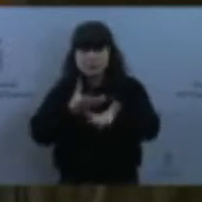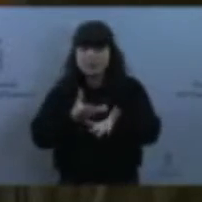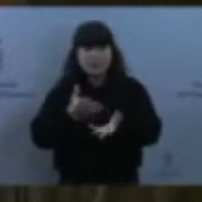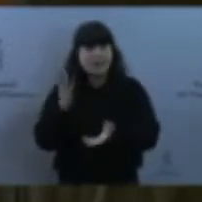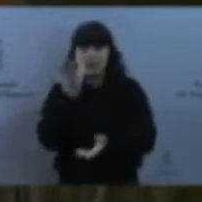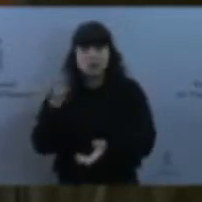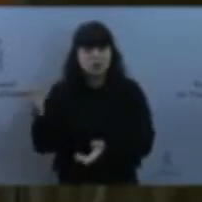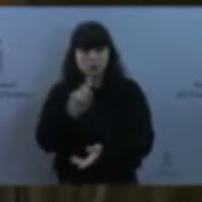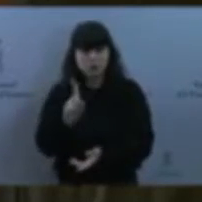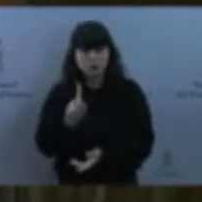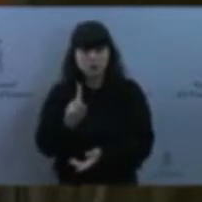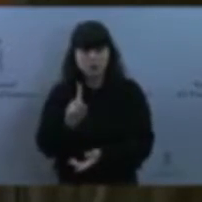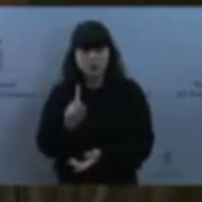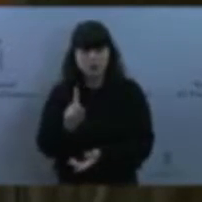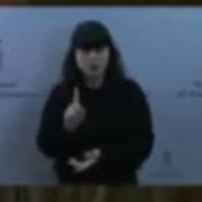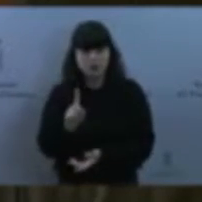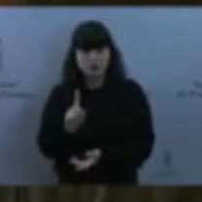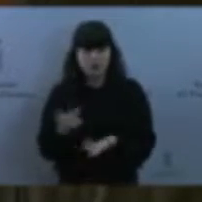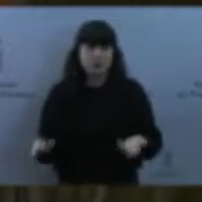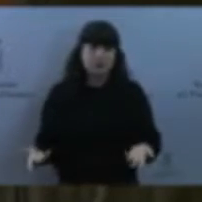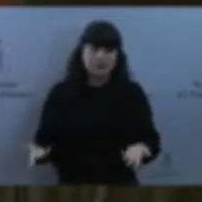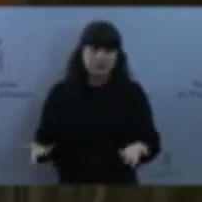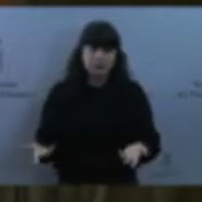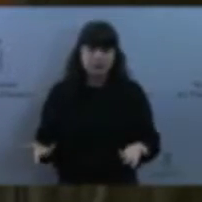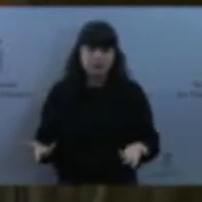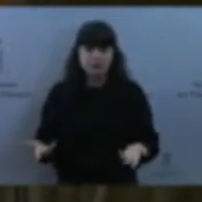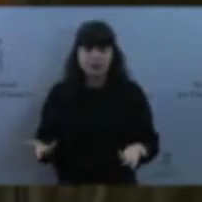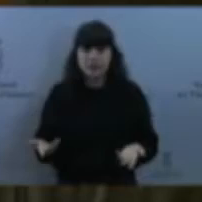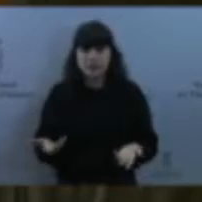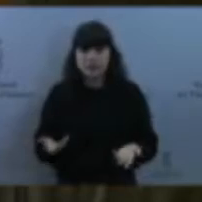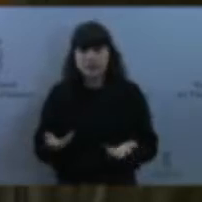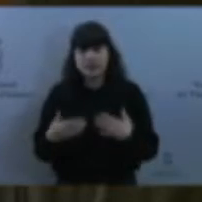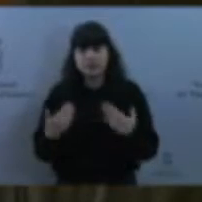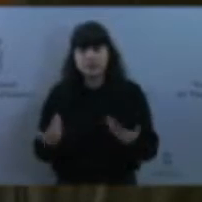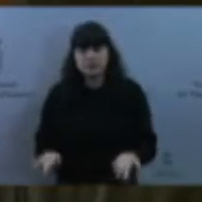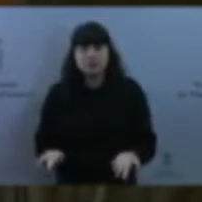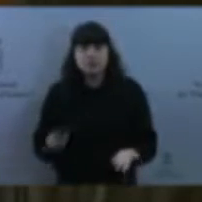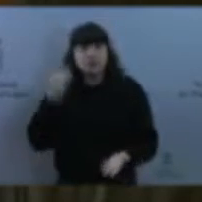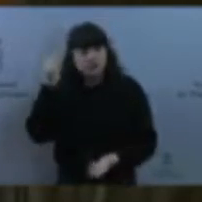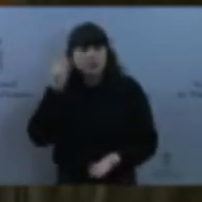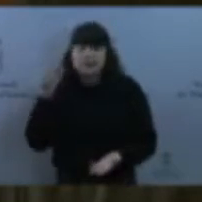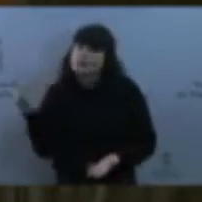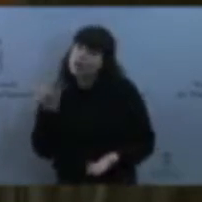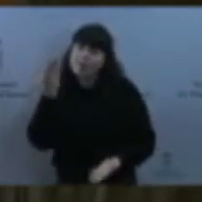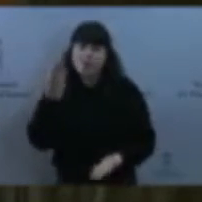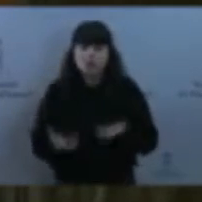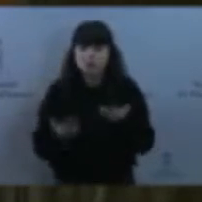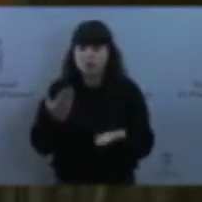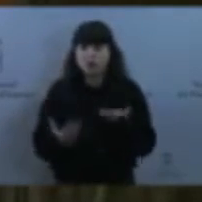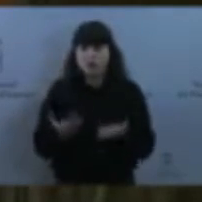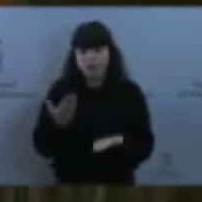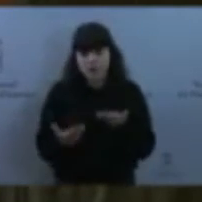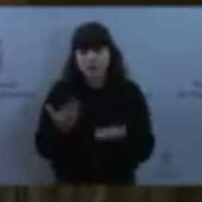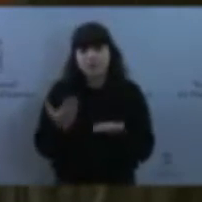necesitábamos ser un poco más justicieros, no más justos. Y que habría que ver qué lástima que no los hayan